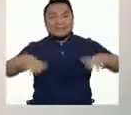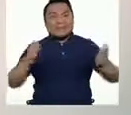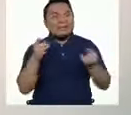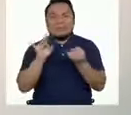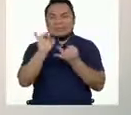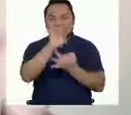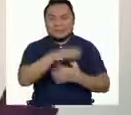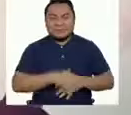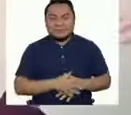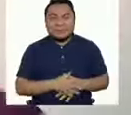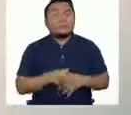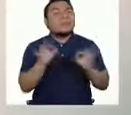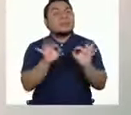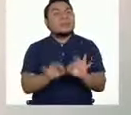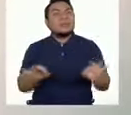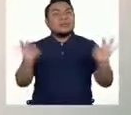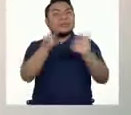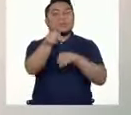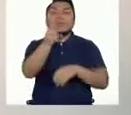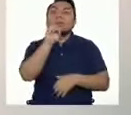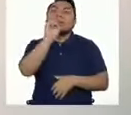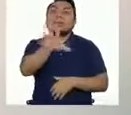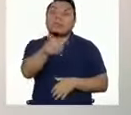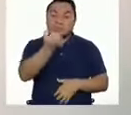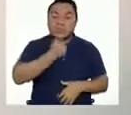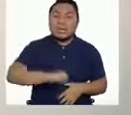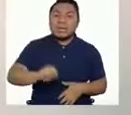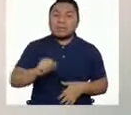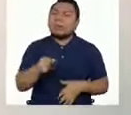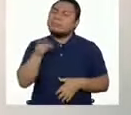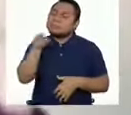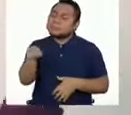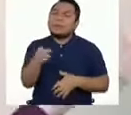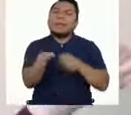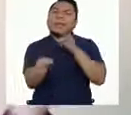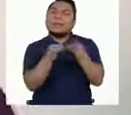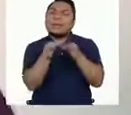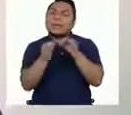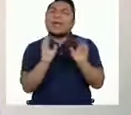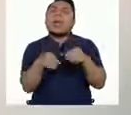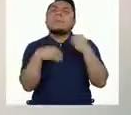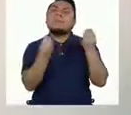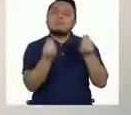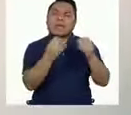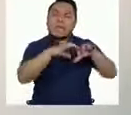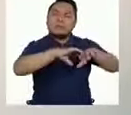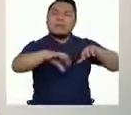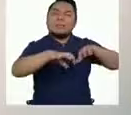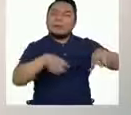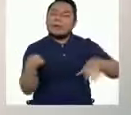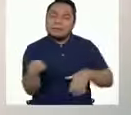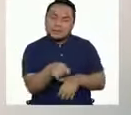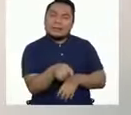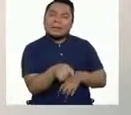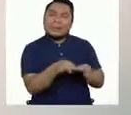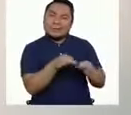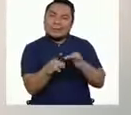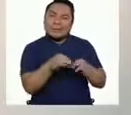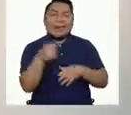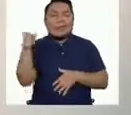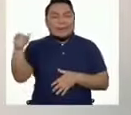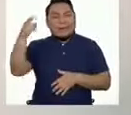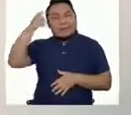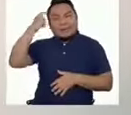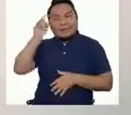Es importante que pidan a sus hijos e hijas que expliquen el por qué lo organizaron así, expresando el